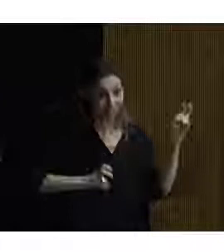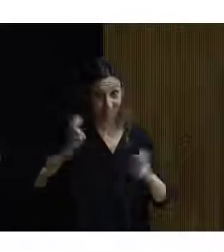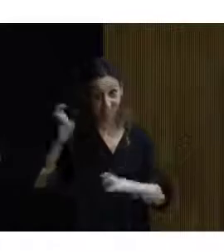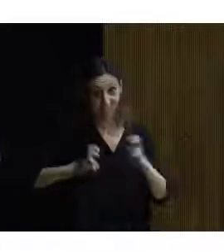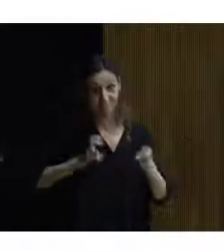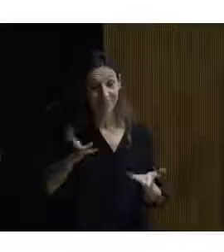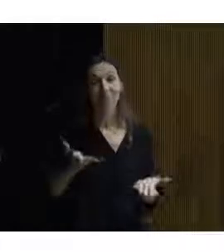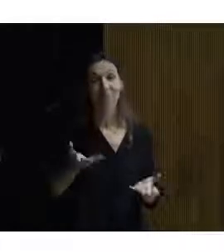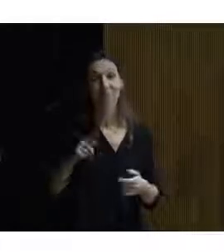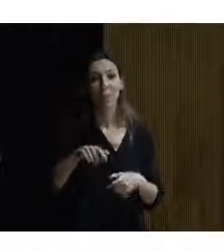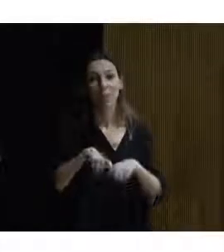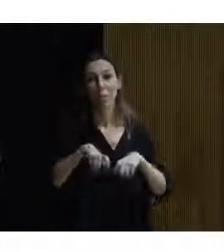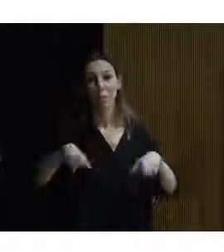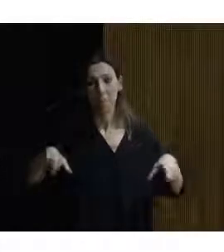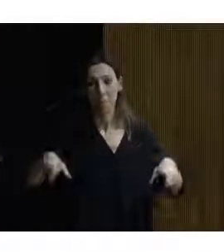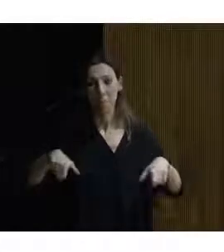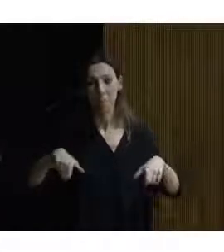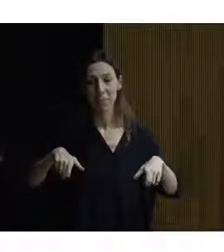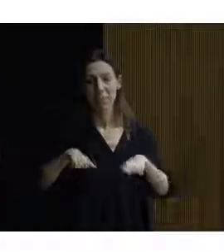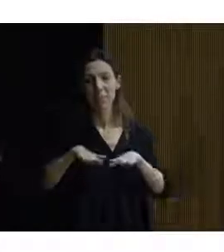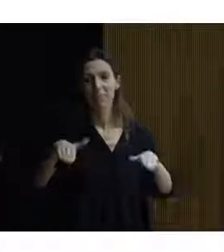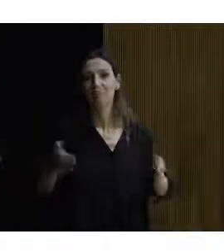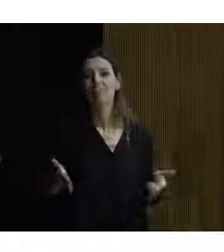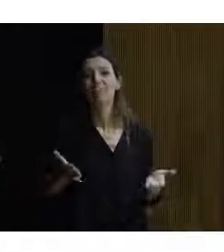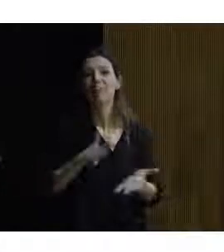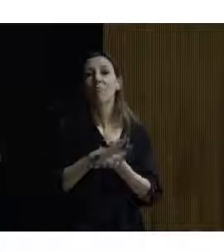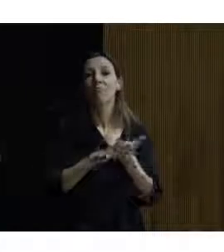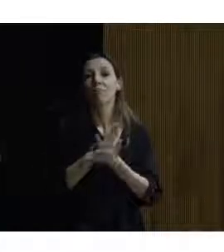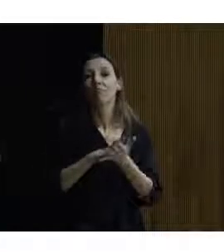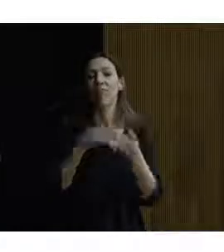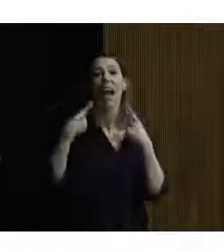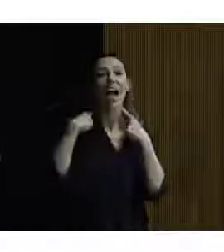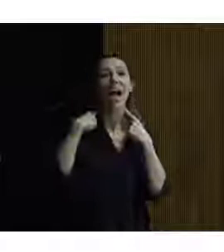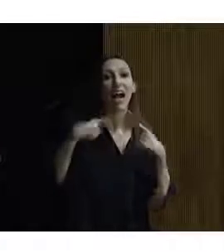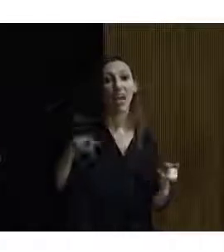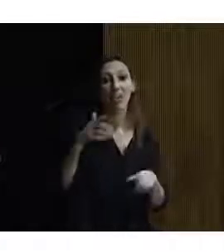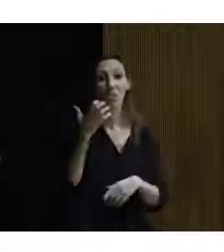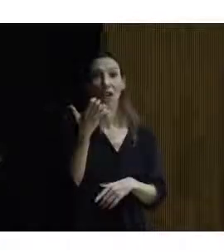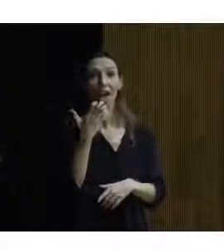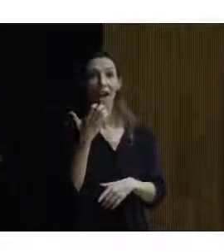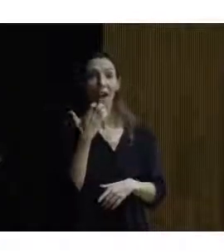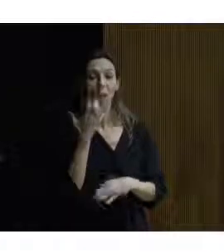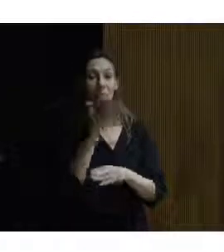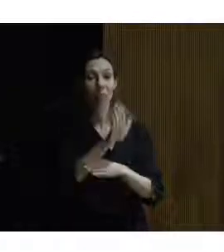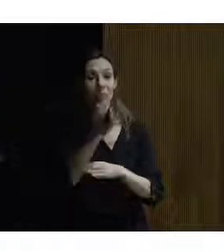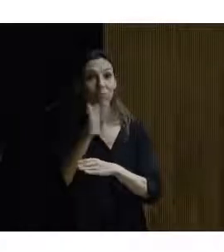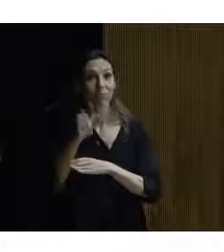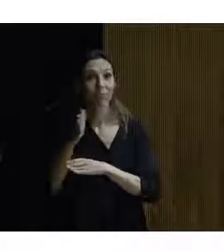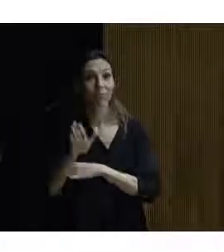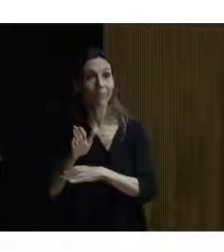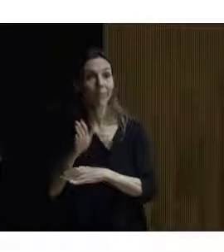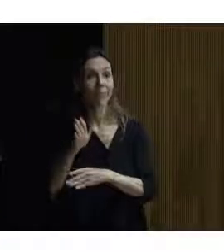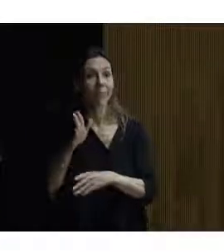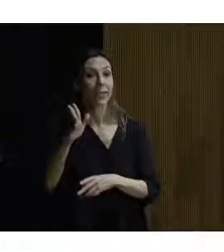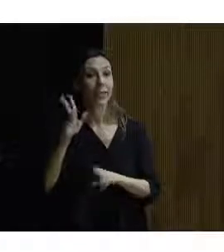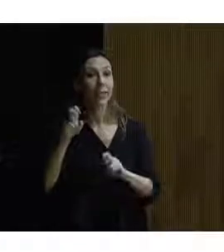Por parte de la mesa nos van a comentar una serie de casos y ejemplos de realizaciones